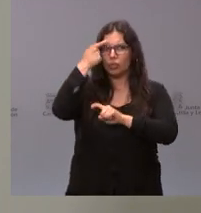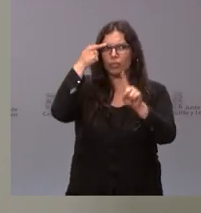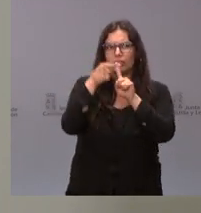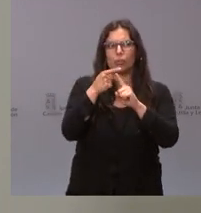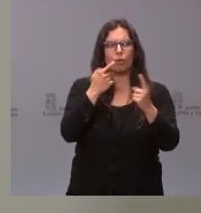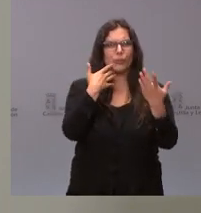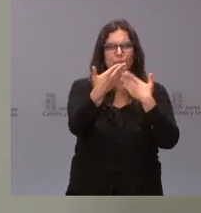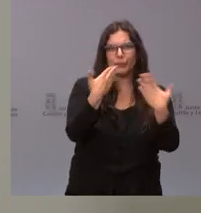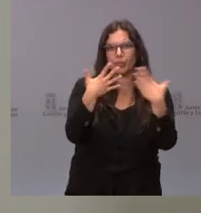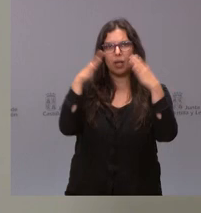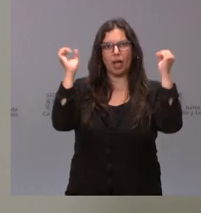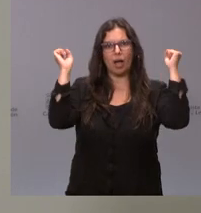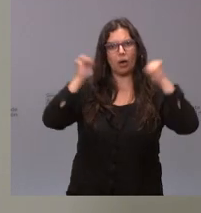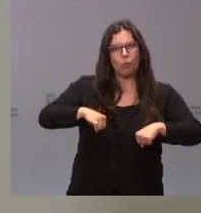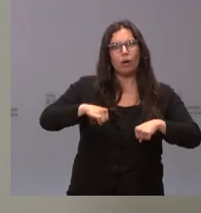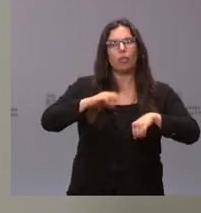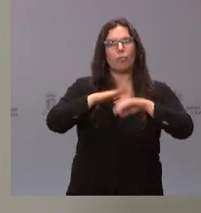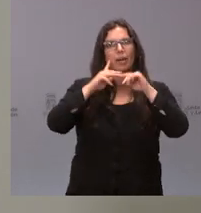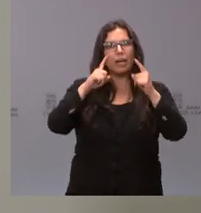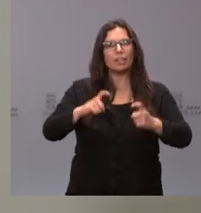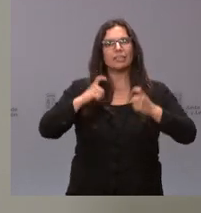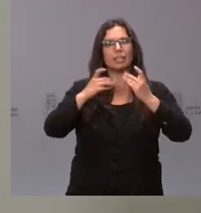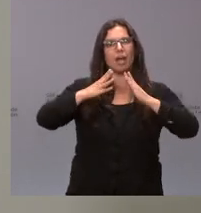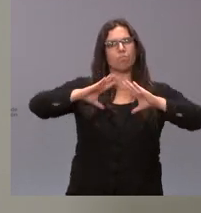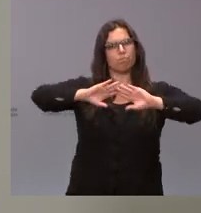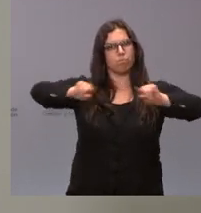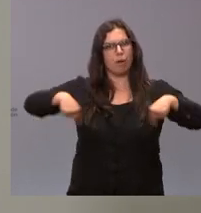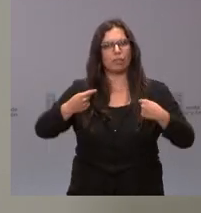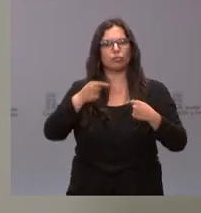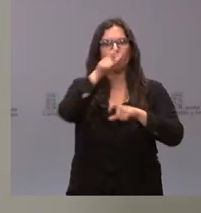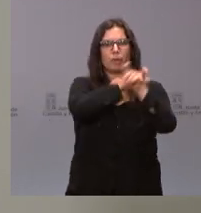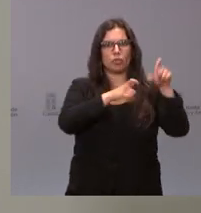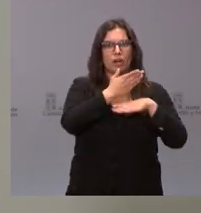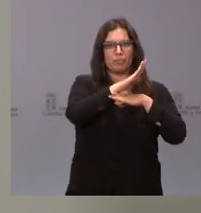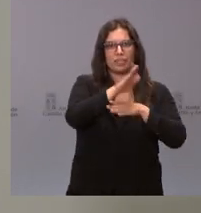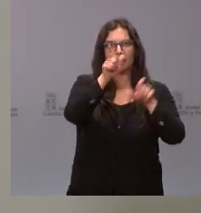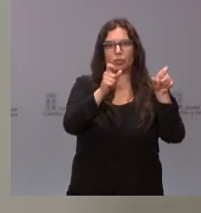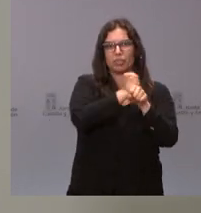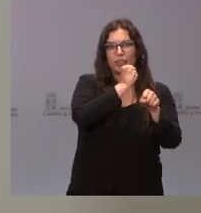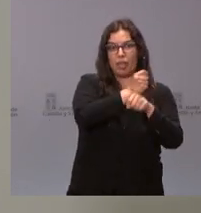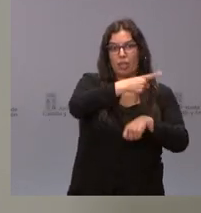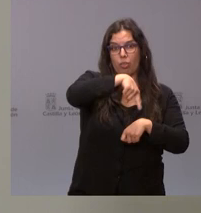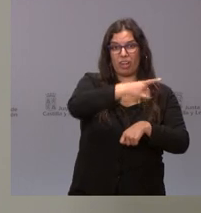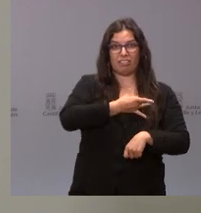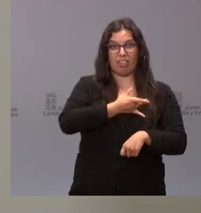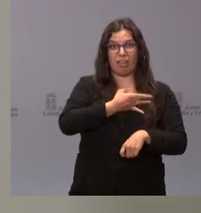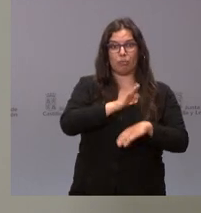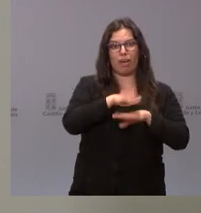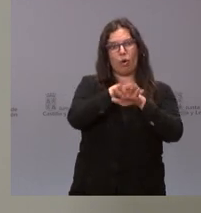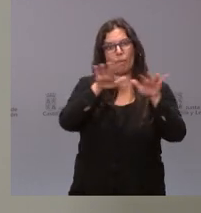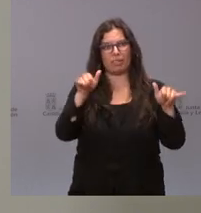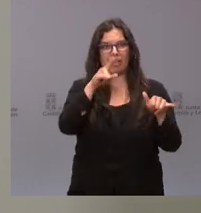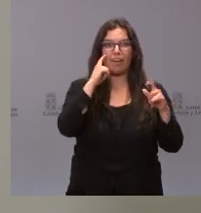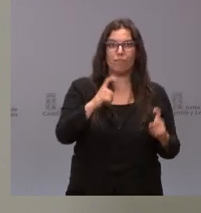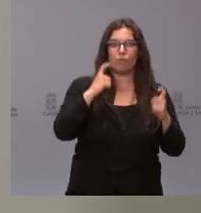y del consenso para intentar alcanzar un pacto con los representantes de los trabajadores para compensar el